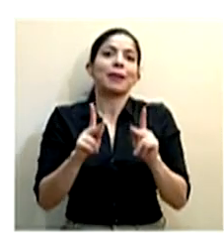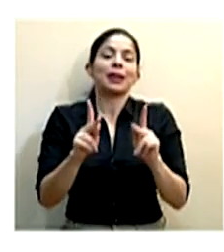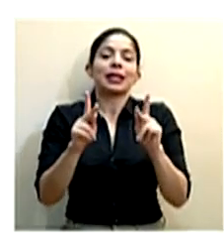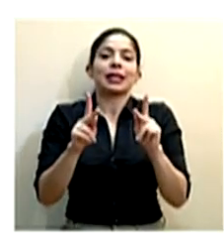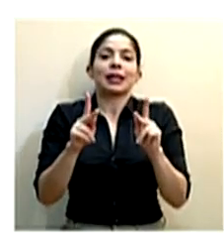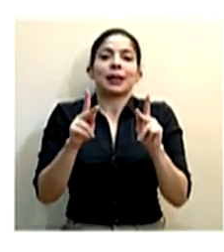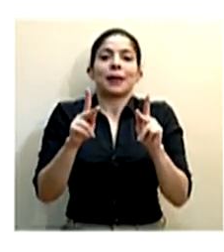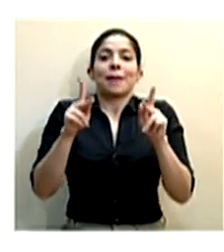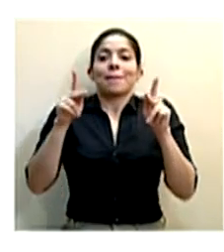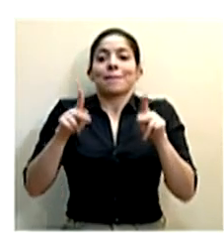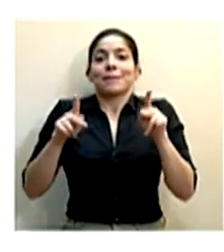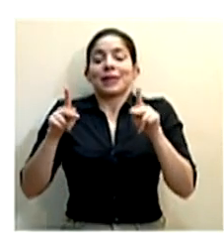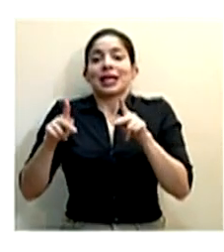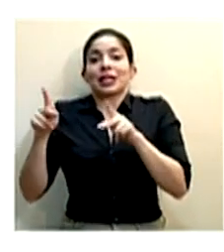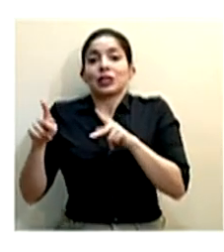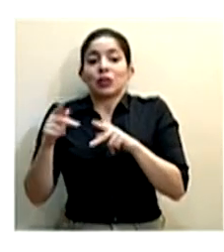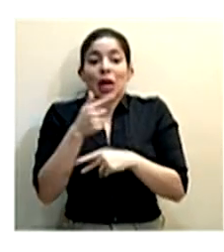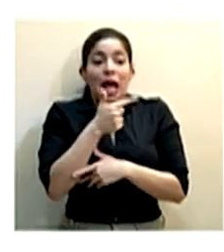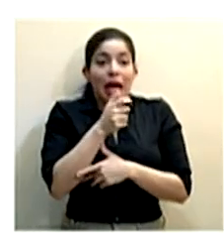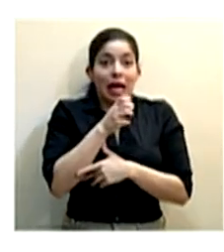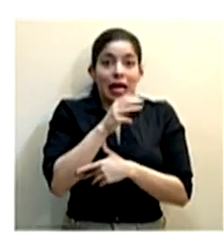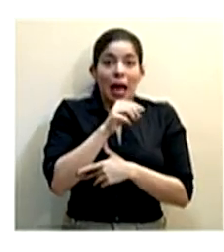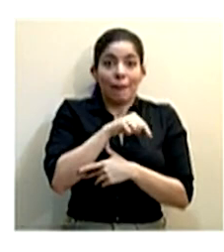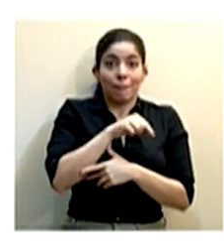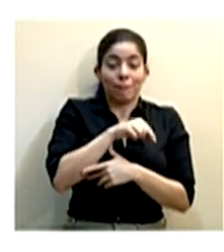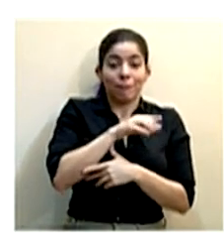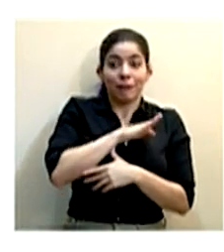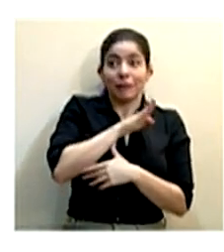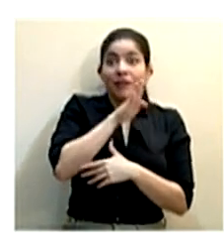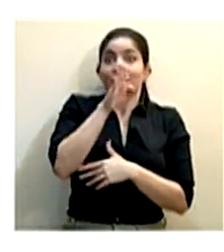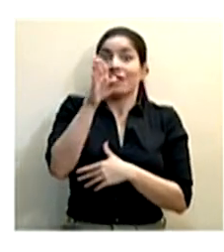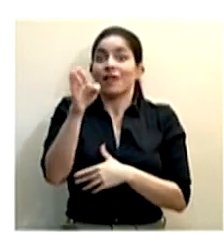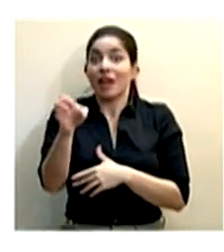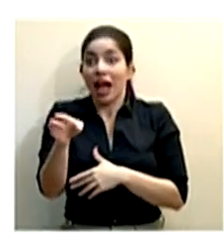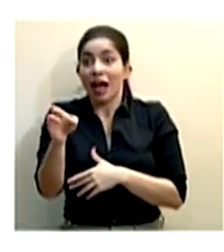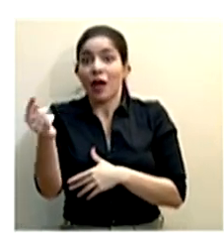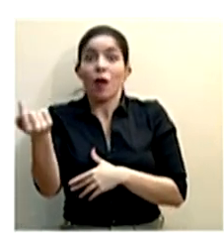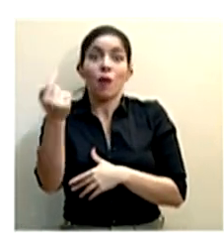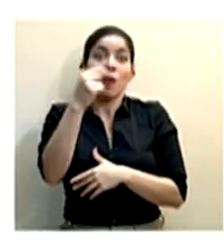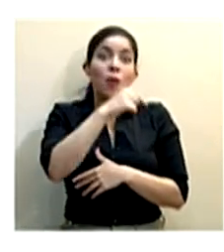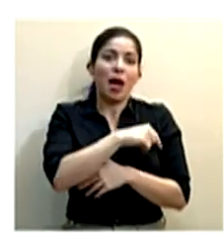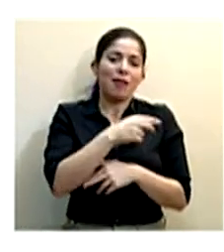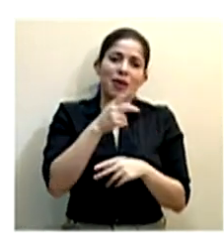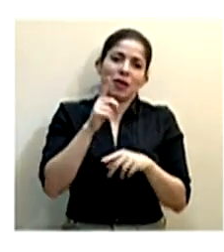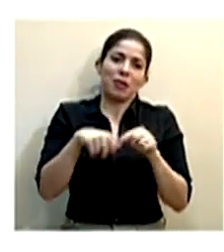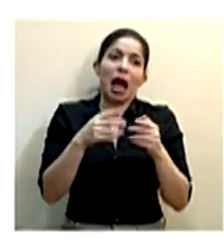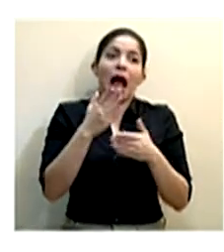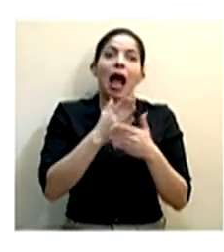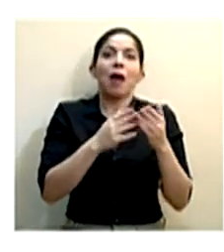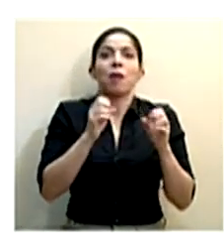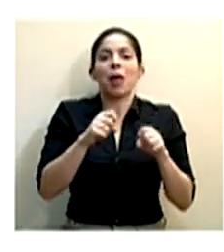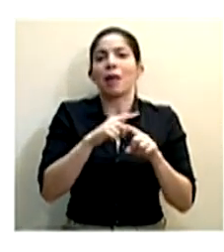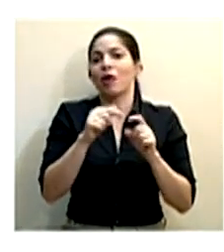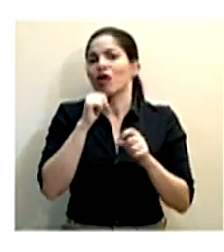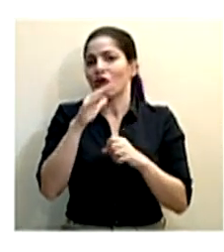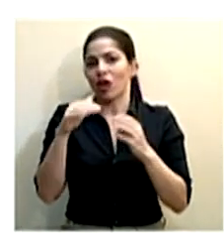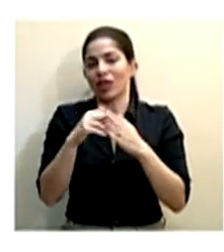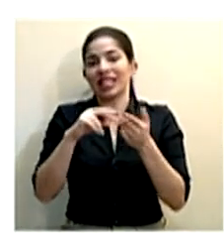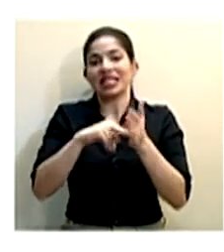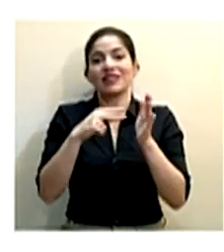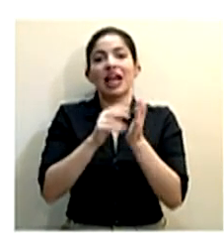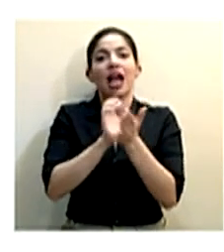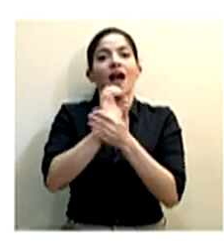la gran área metropolitana, por ejemplo, ahí vayan y vuelvan tan rápidamente. Algunos lo podrán hacer, no todos, pero la idea aquí en no